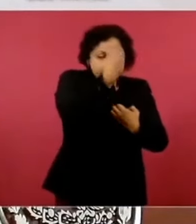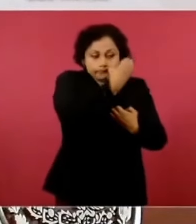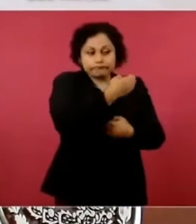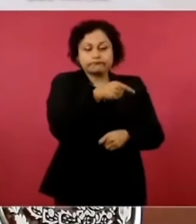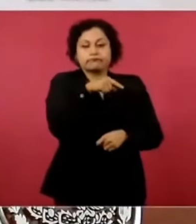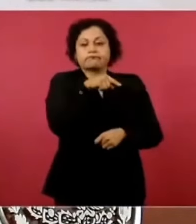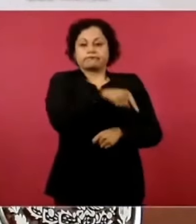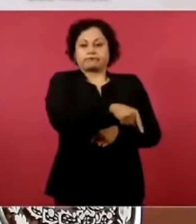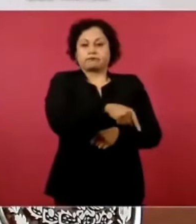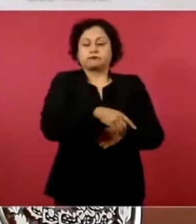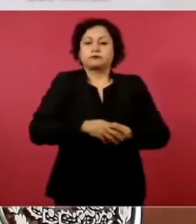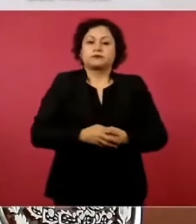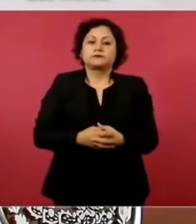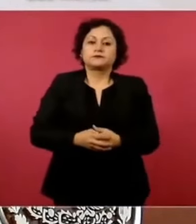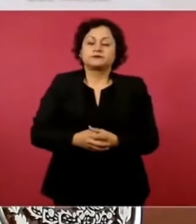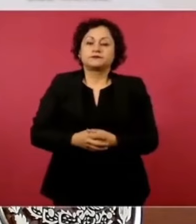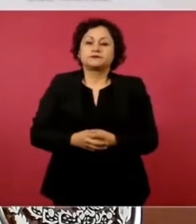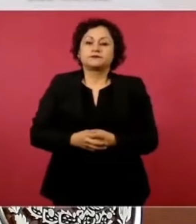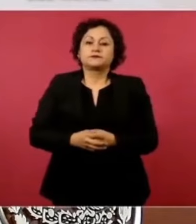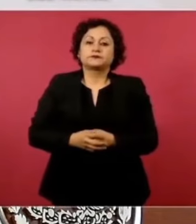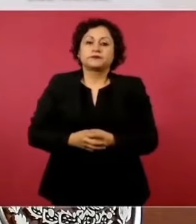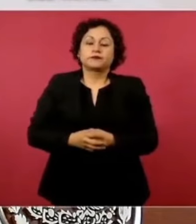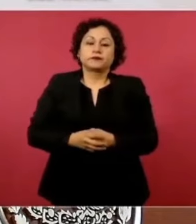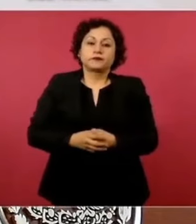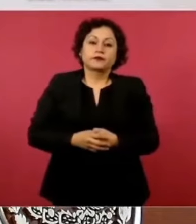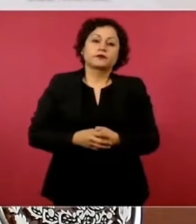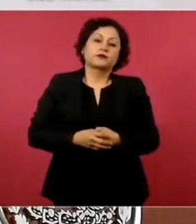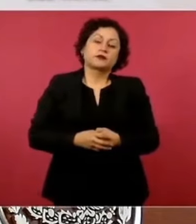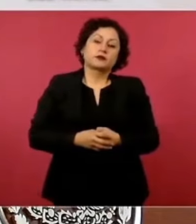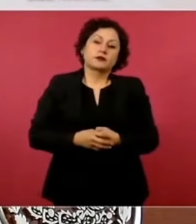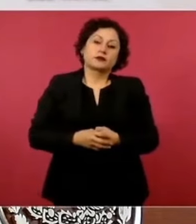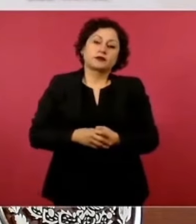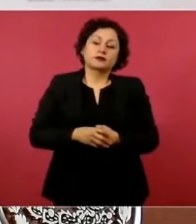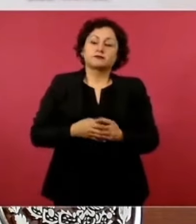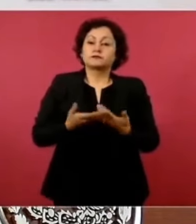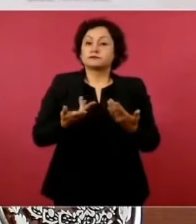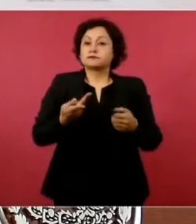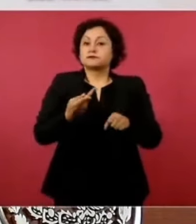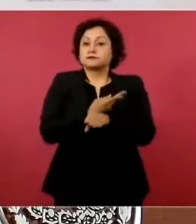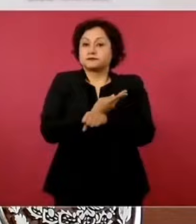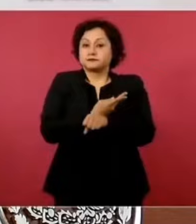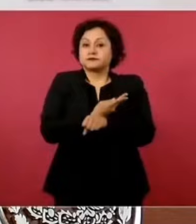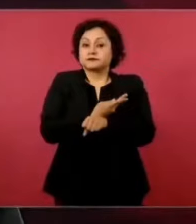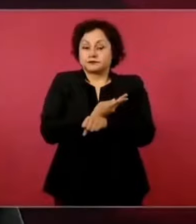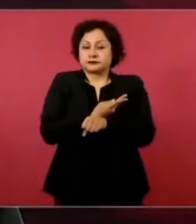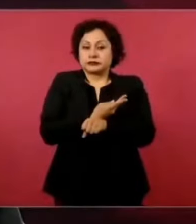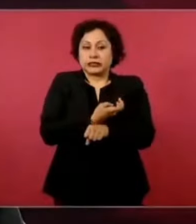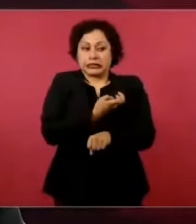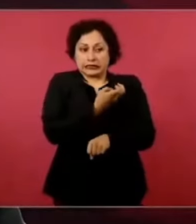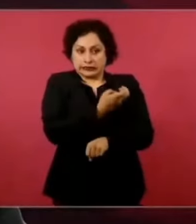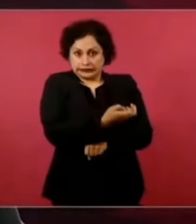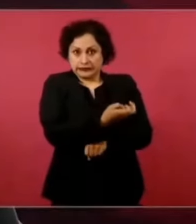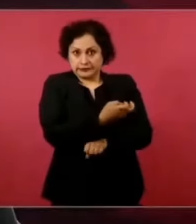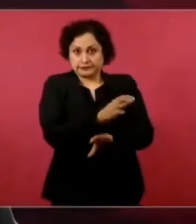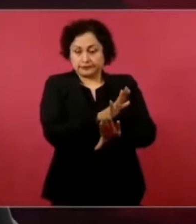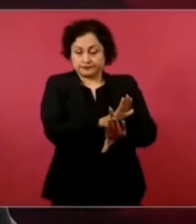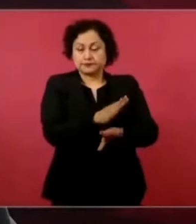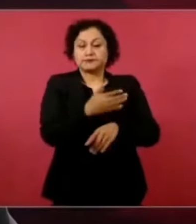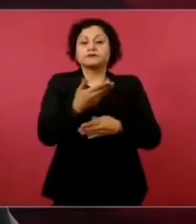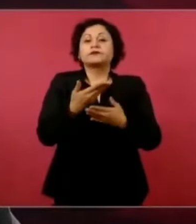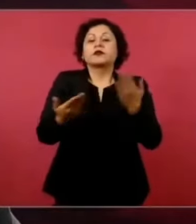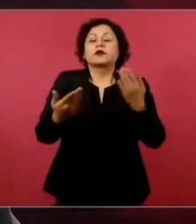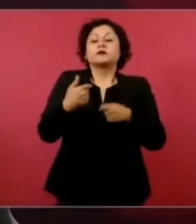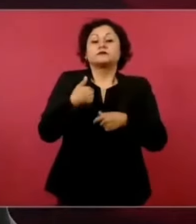Entonces, desde ahí se derivan cosas. No hay, vamos ahora a hablar en este marco,